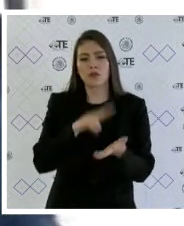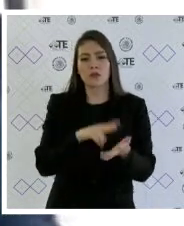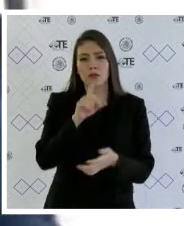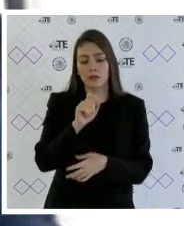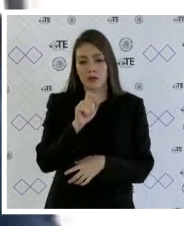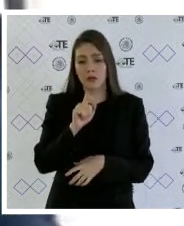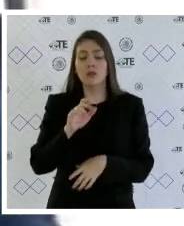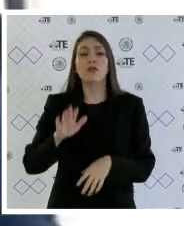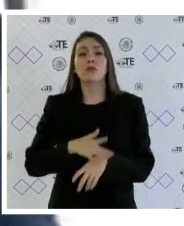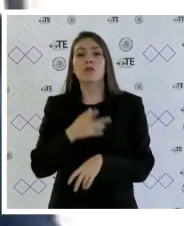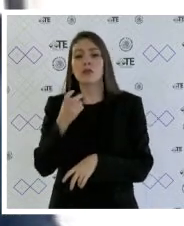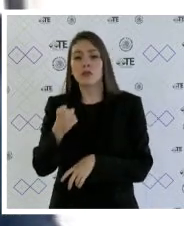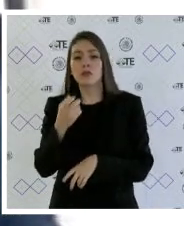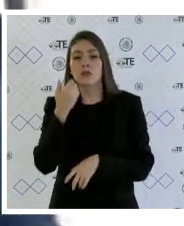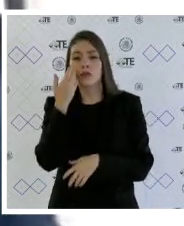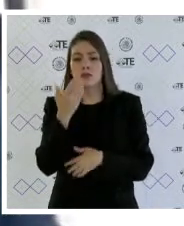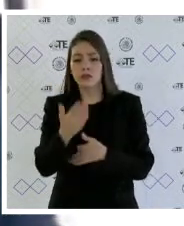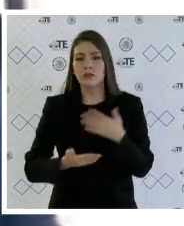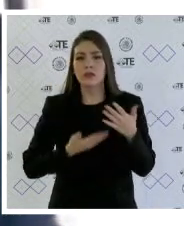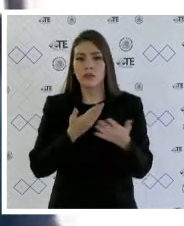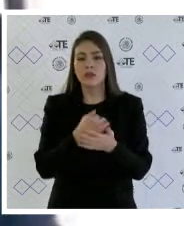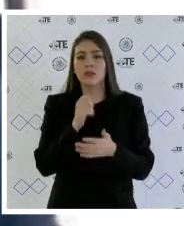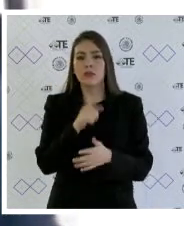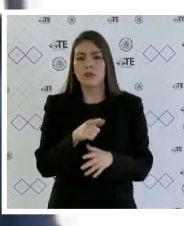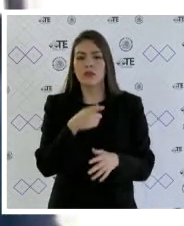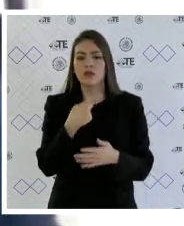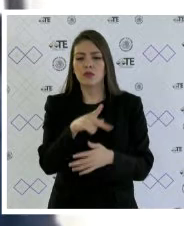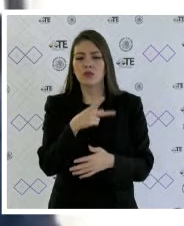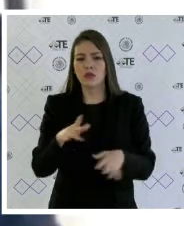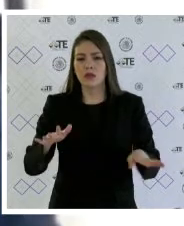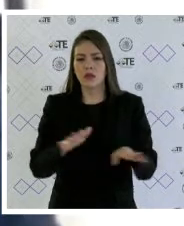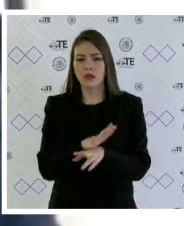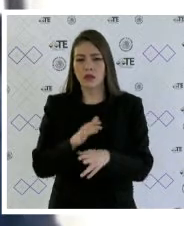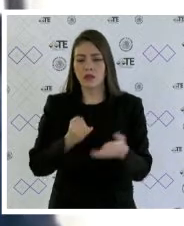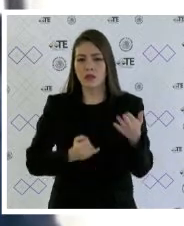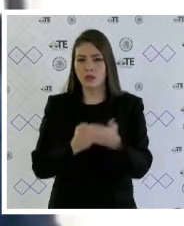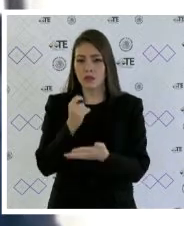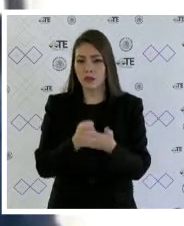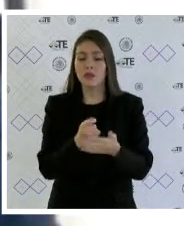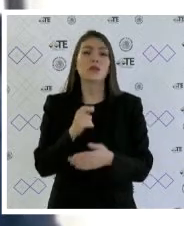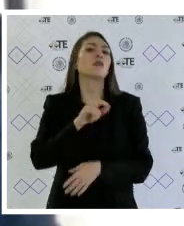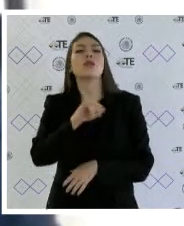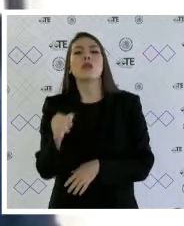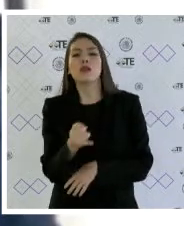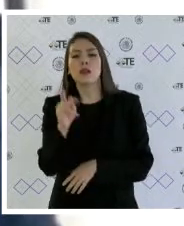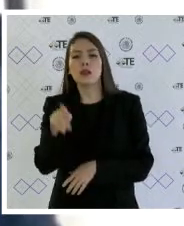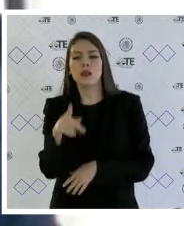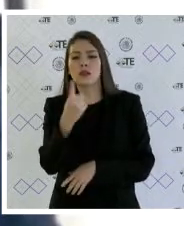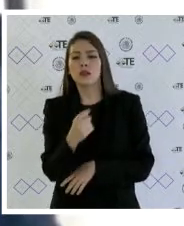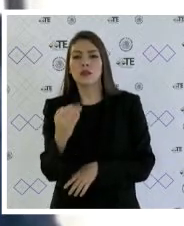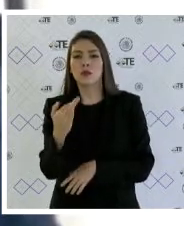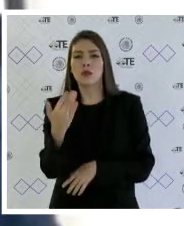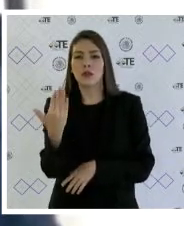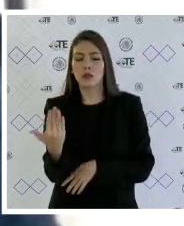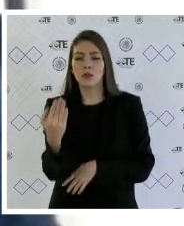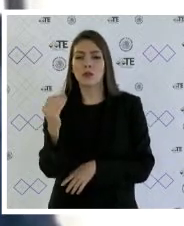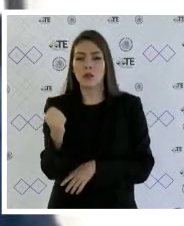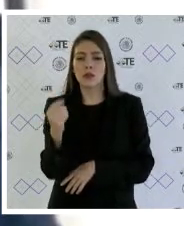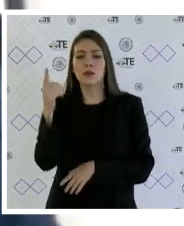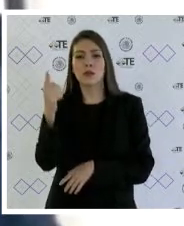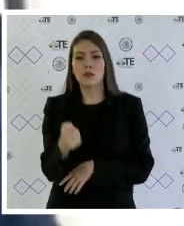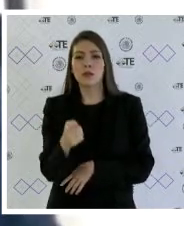que se propone confirmar en lo que fueron materia de impugnación los acuerdos JA-159-19 y